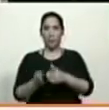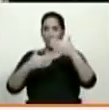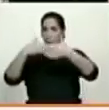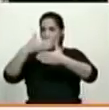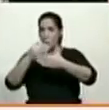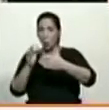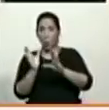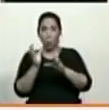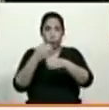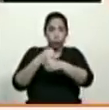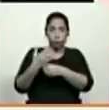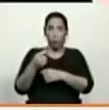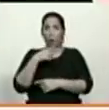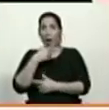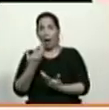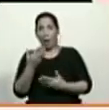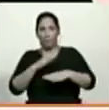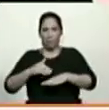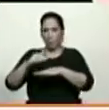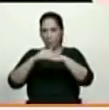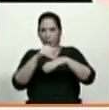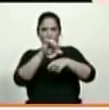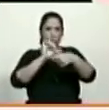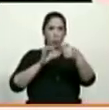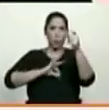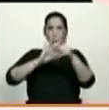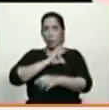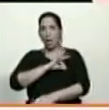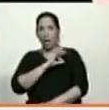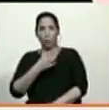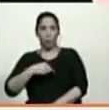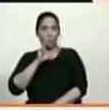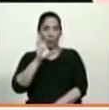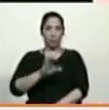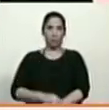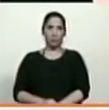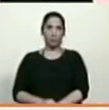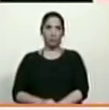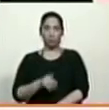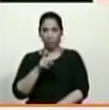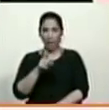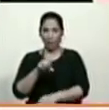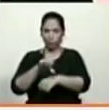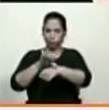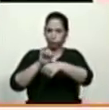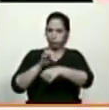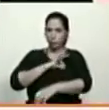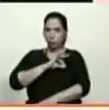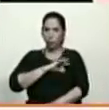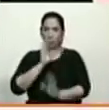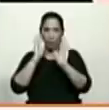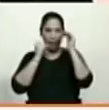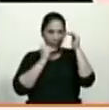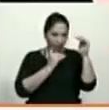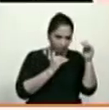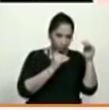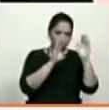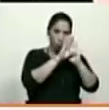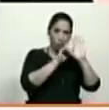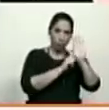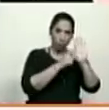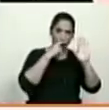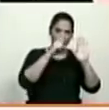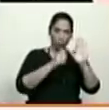criminal que ha causado heridas sociales en nuestro país, bueno, esas heridas sociales las ha atendido el presidente constitucional,